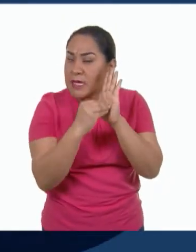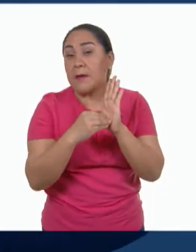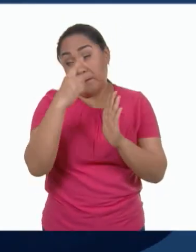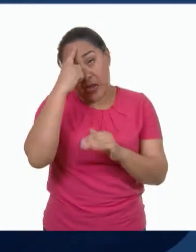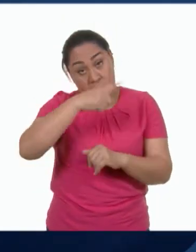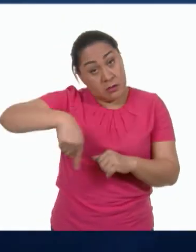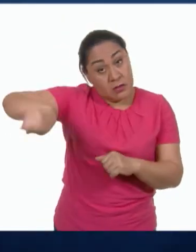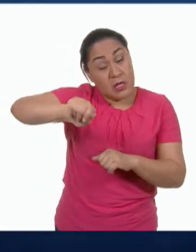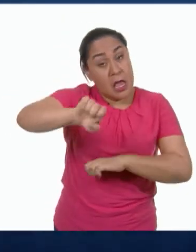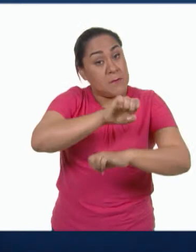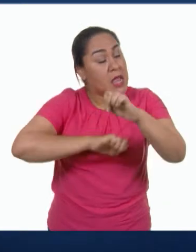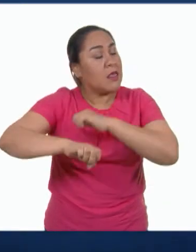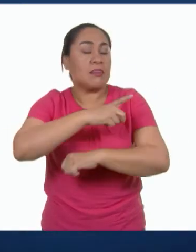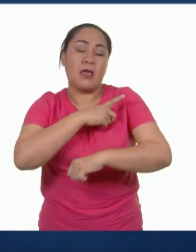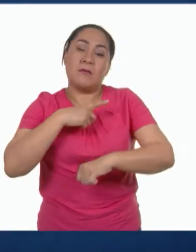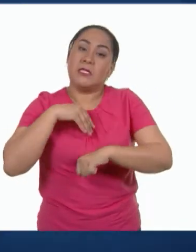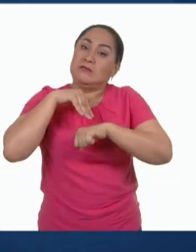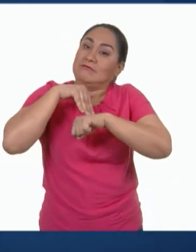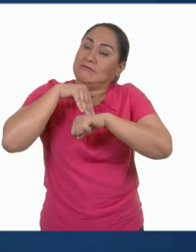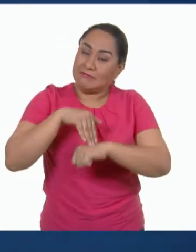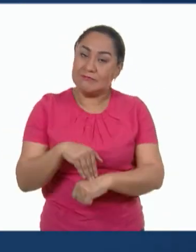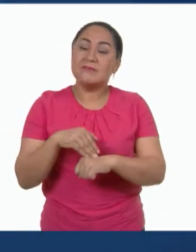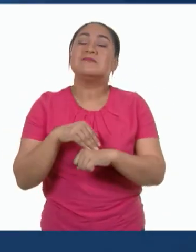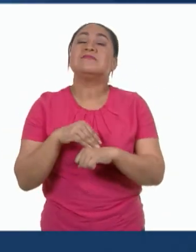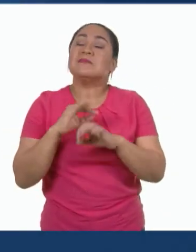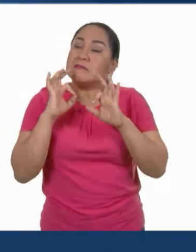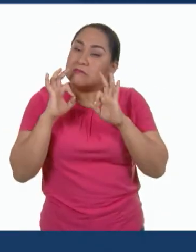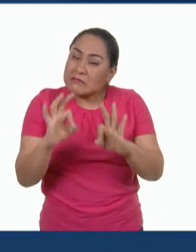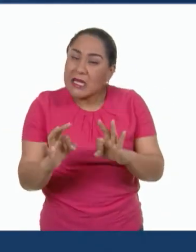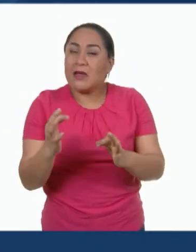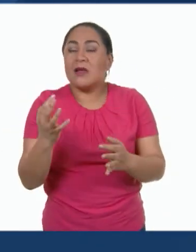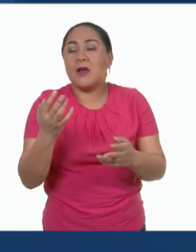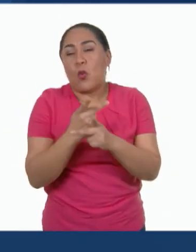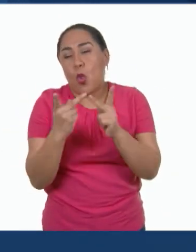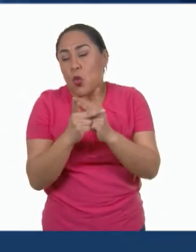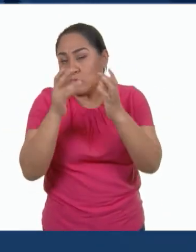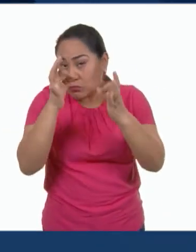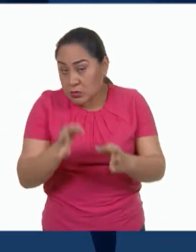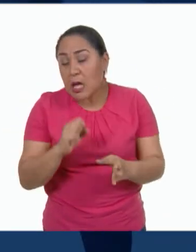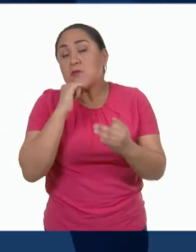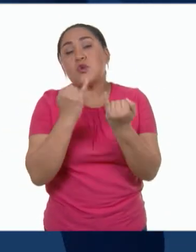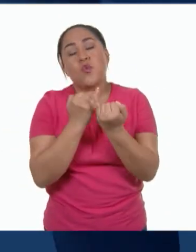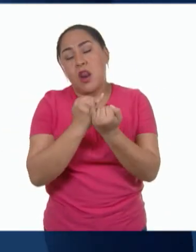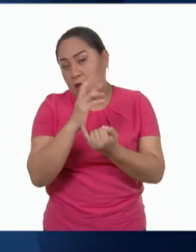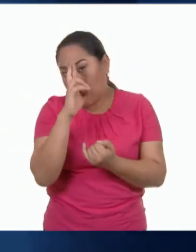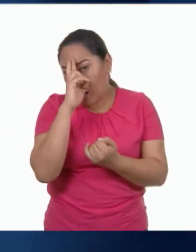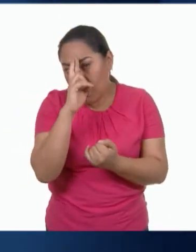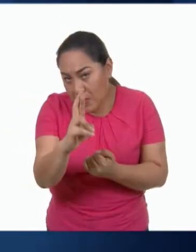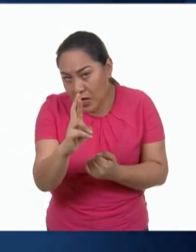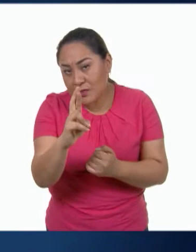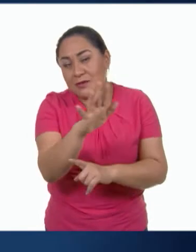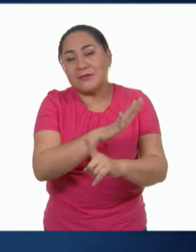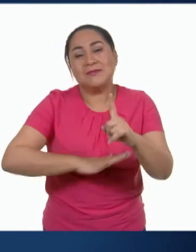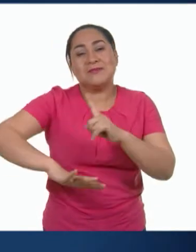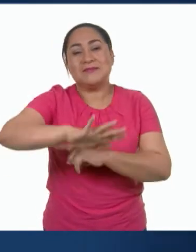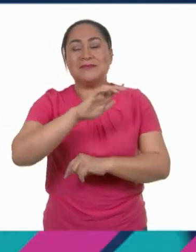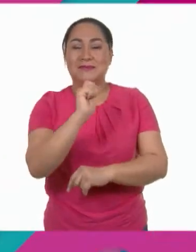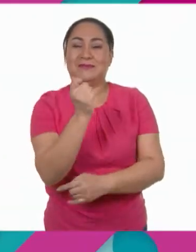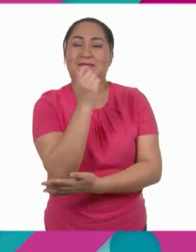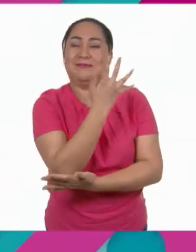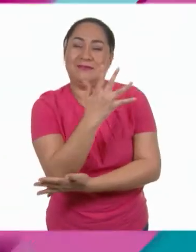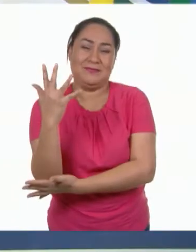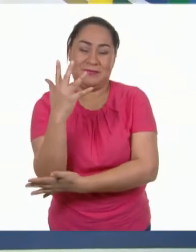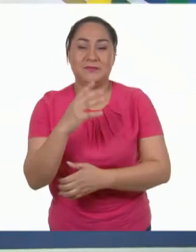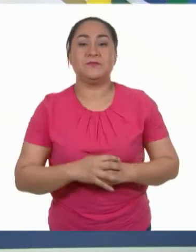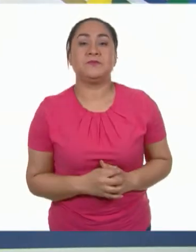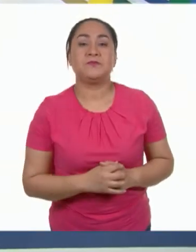las empresas cumplan con estándares de calidad, pero también con estándares de respeto y de cuidado hacia la naturaleza.